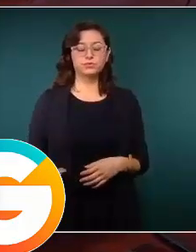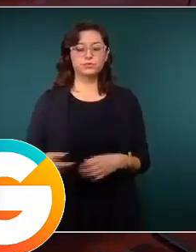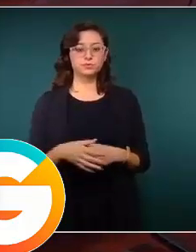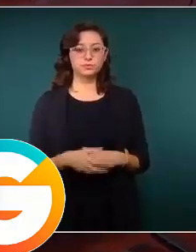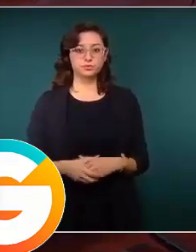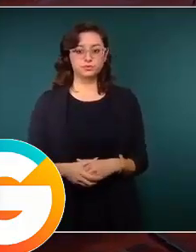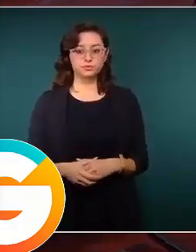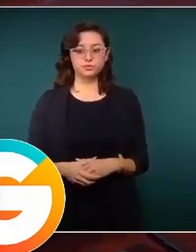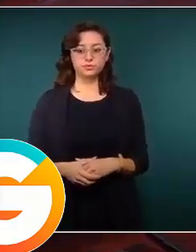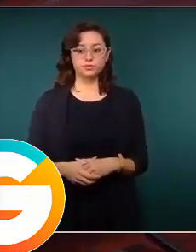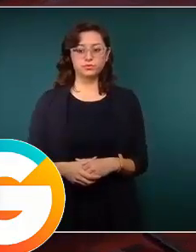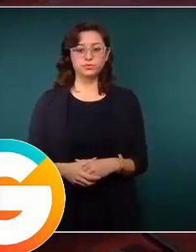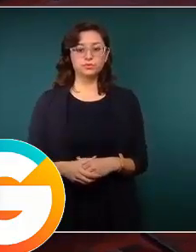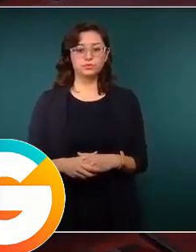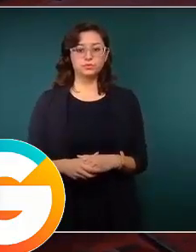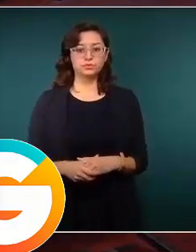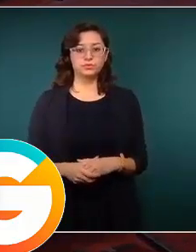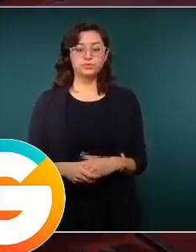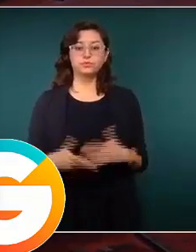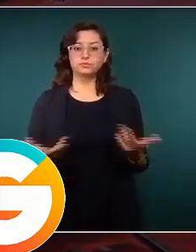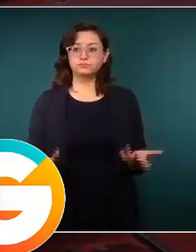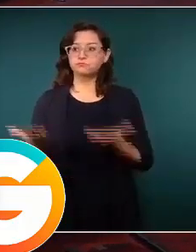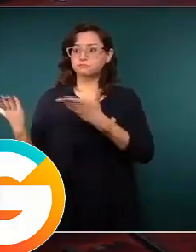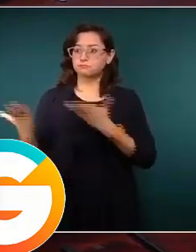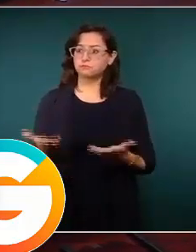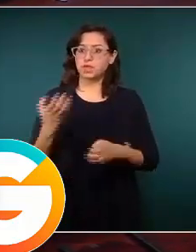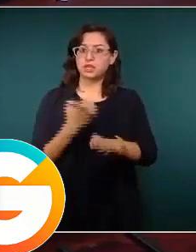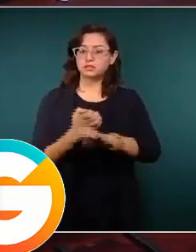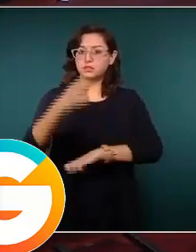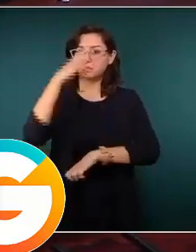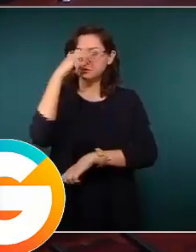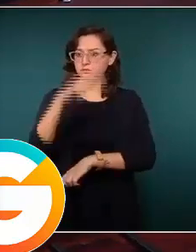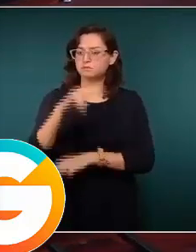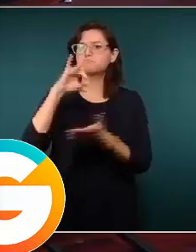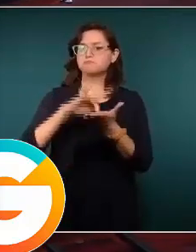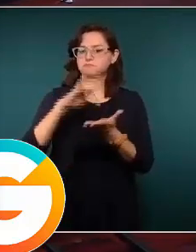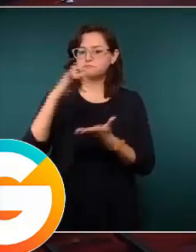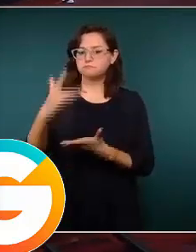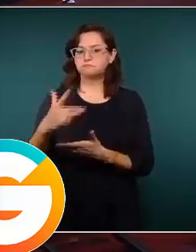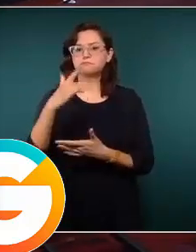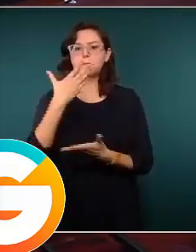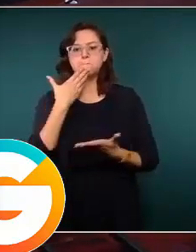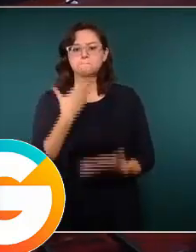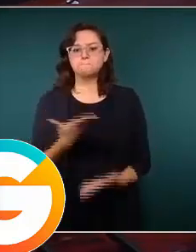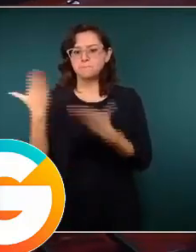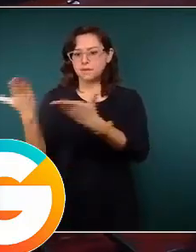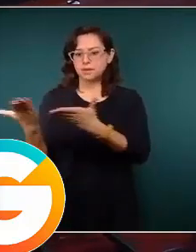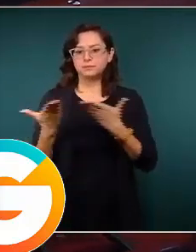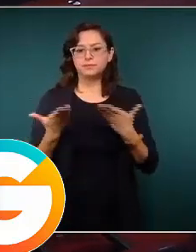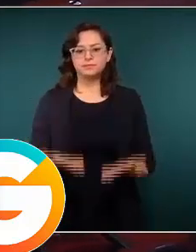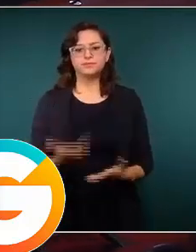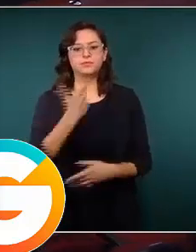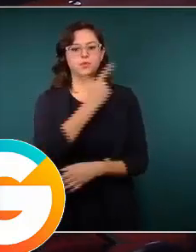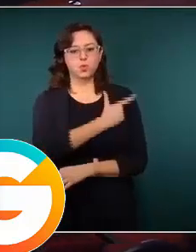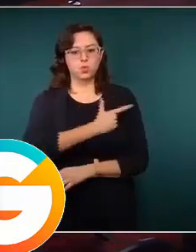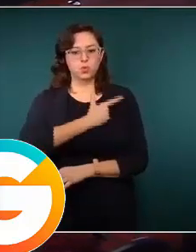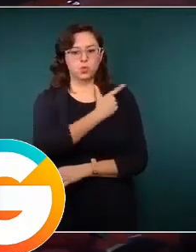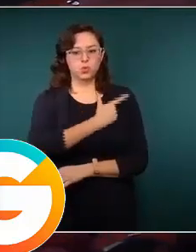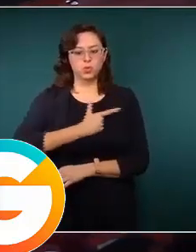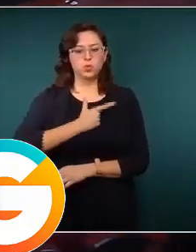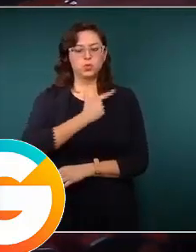Agradecerle su visita al Estado de México, darle la más cordial bienvenida aquí al estado y nos da mucho gusto que